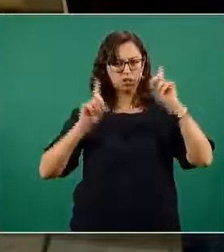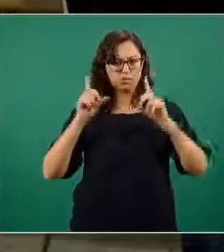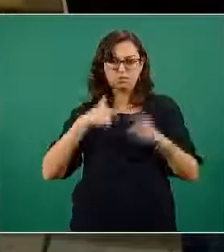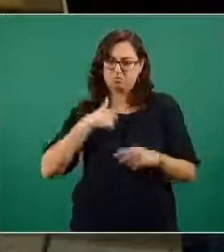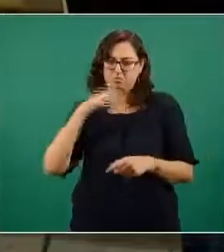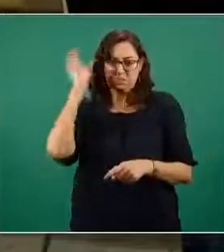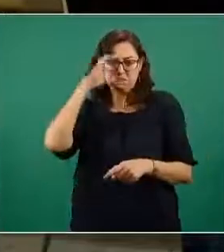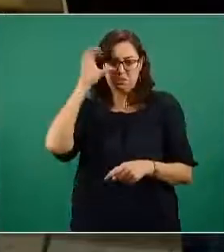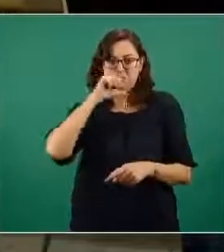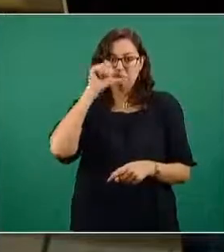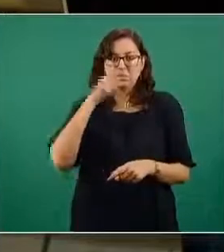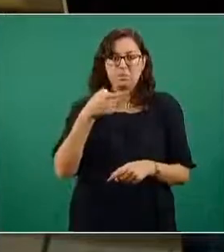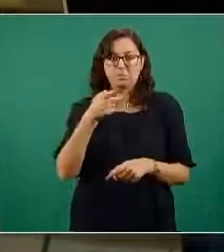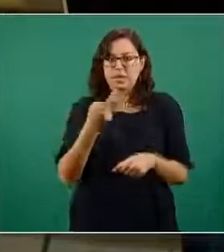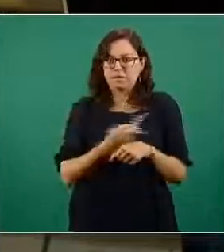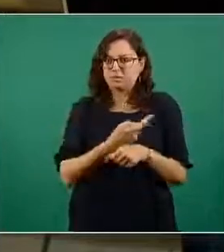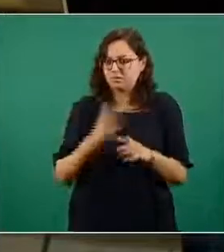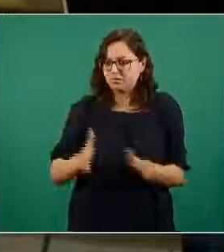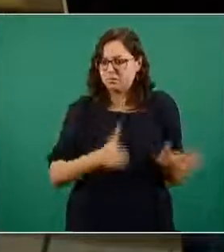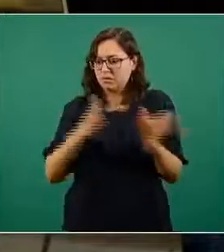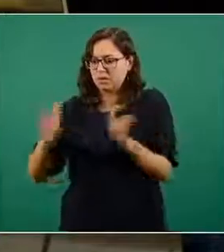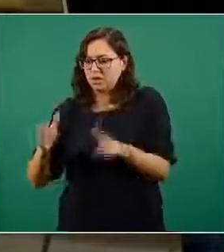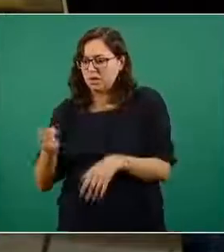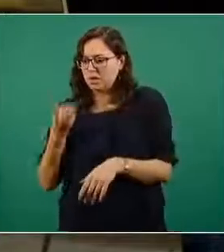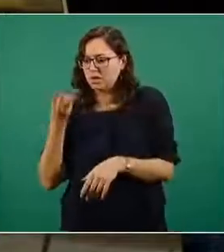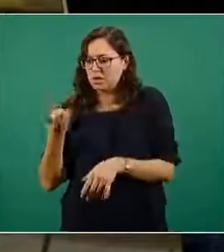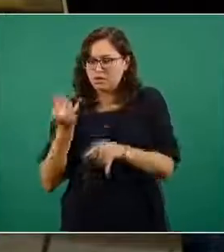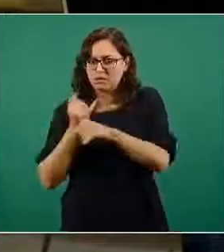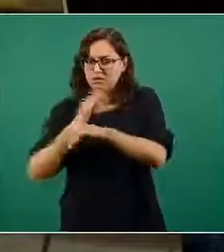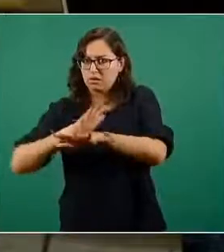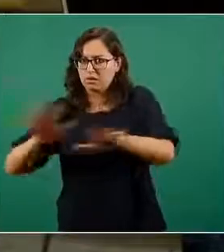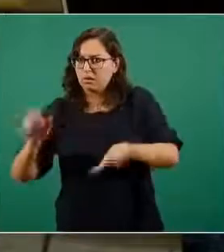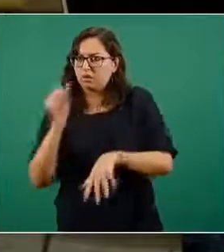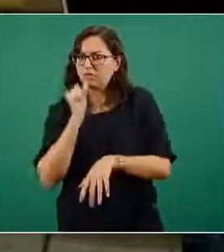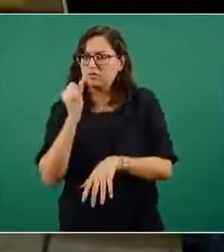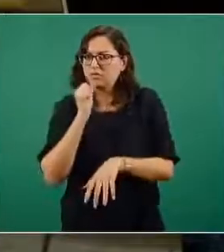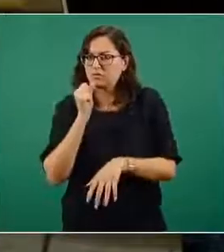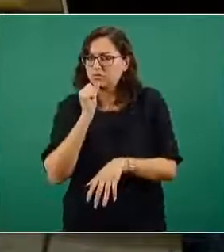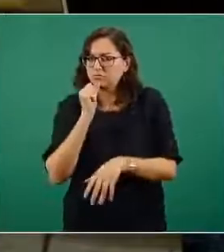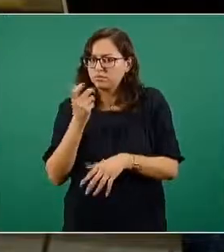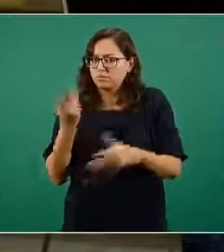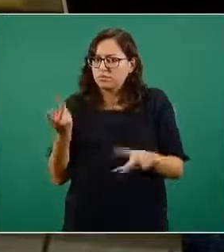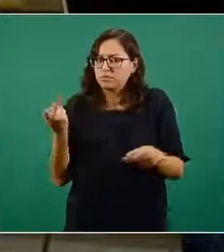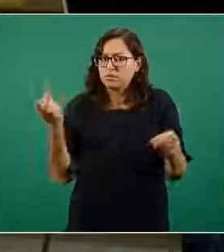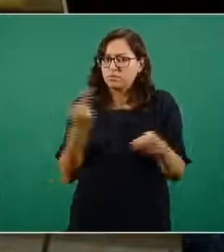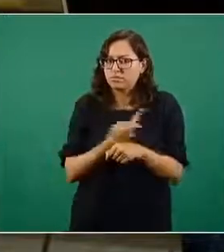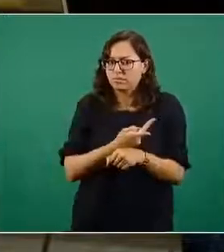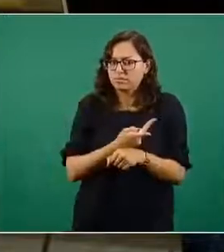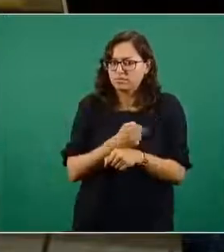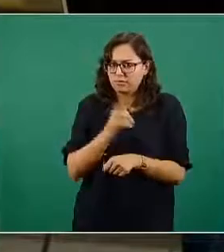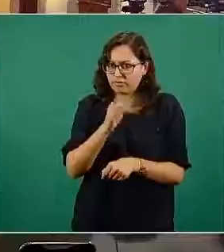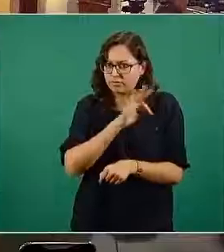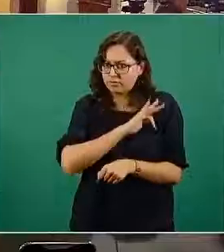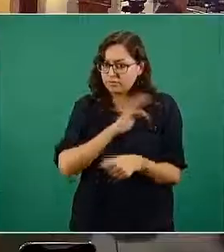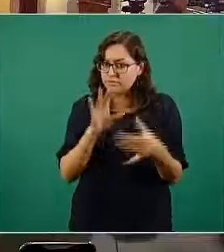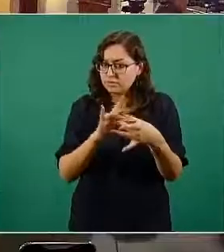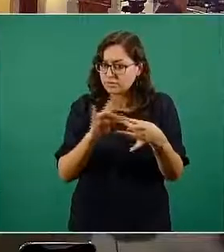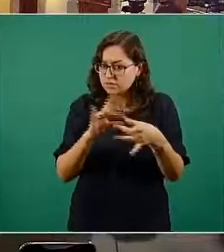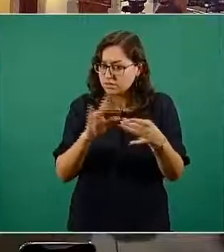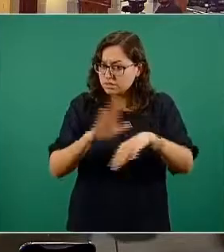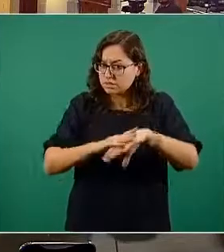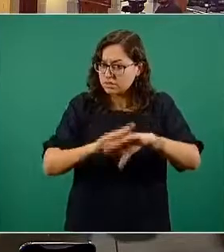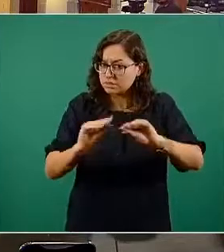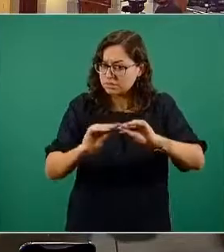resultados de la fase tres no se han visto o no se han dado a conocer y entonces quisiera saber si nos explica un poquito de si